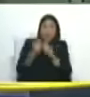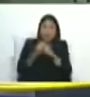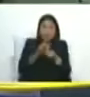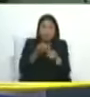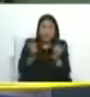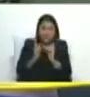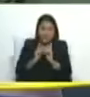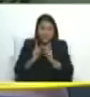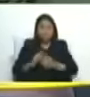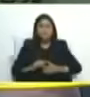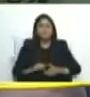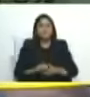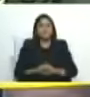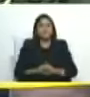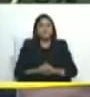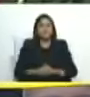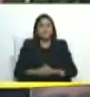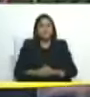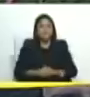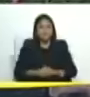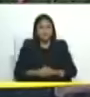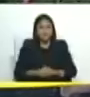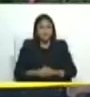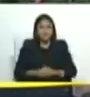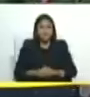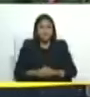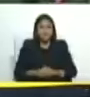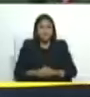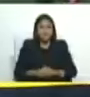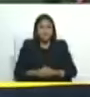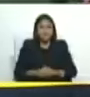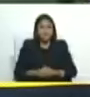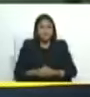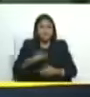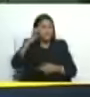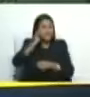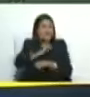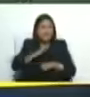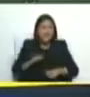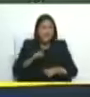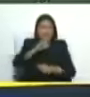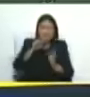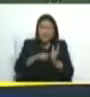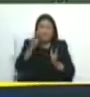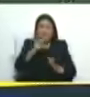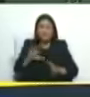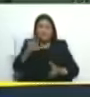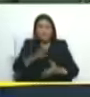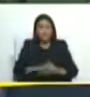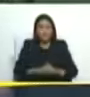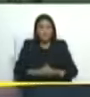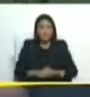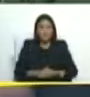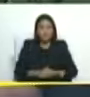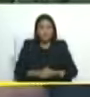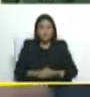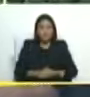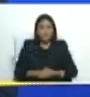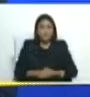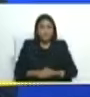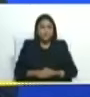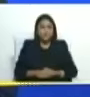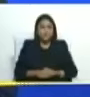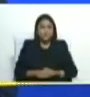agradecimiento a todo el personal militar del país a lo largo y ancho del territorio nacional.